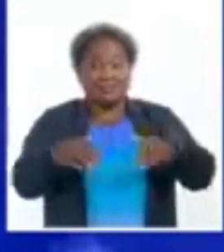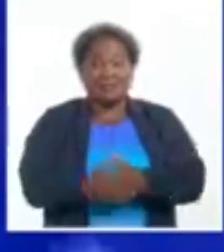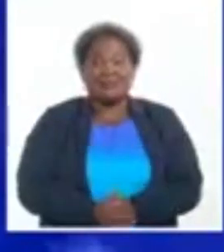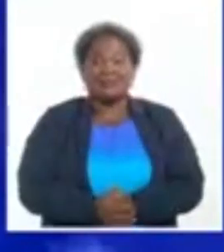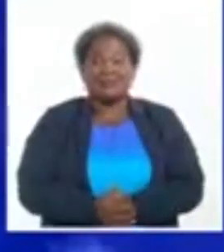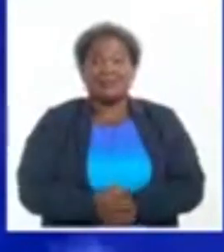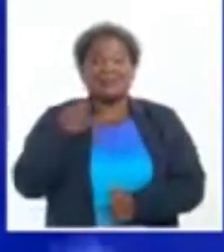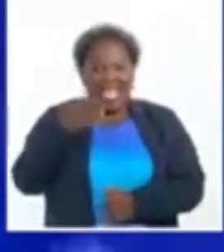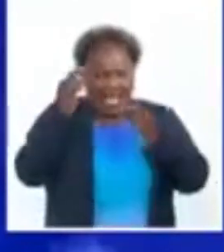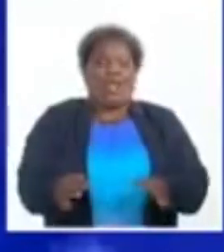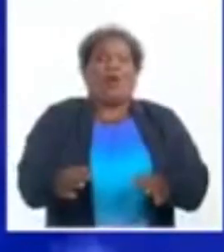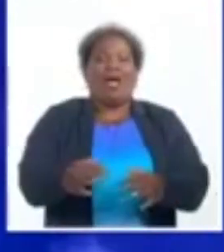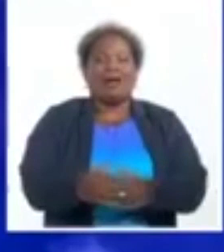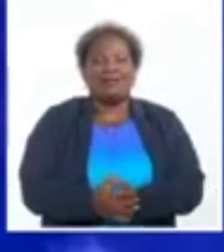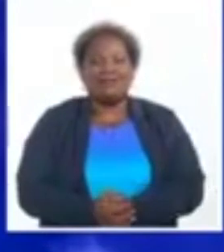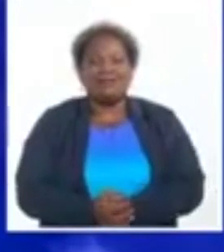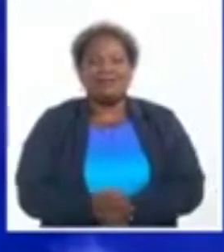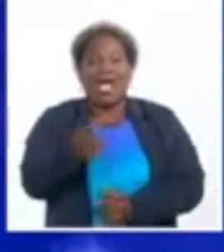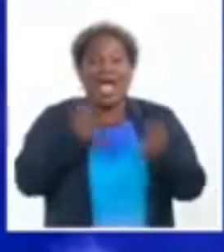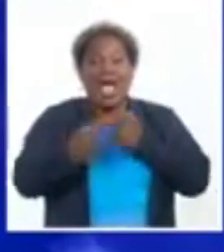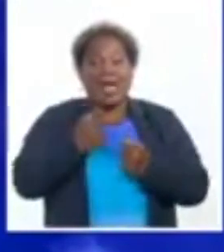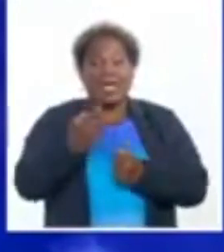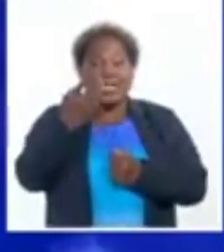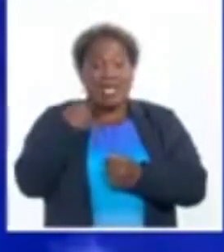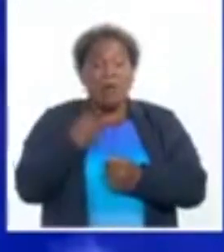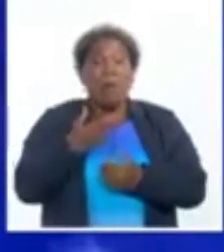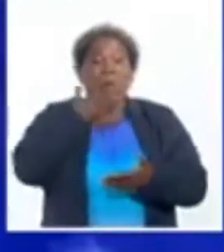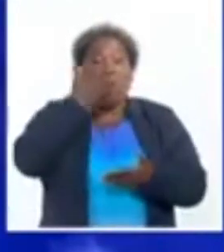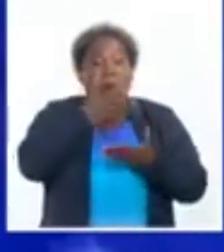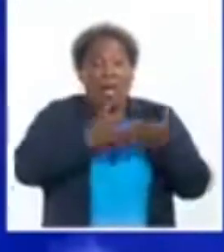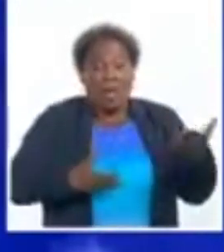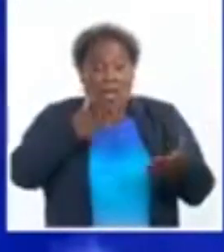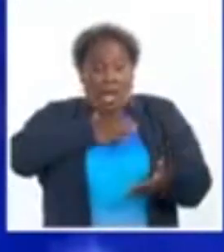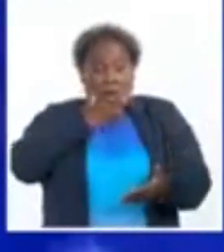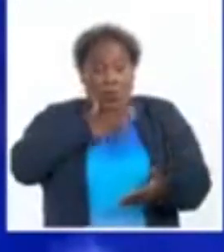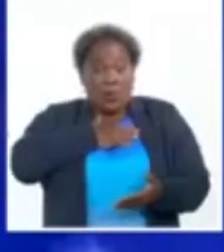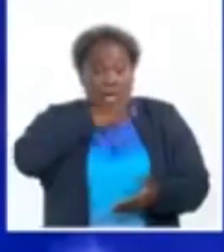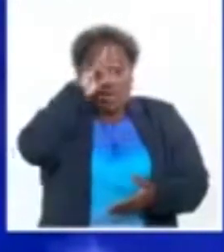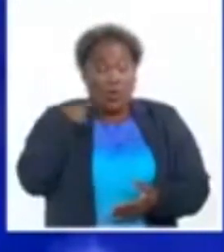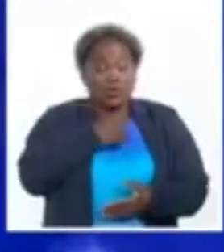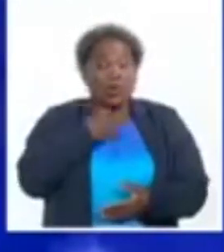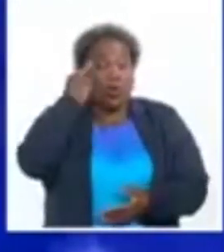¡Equelecuá! Si alguien merece un poema, es nuestro Durán, papá.